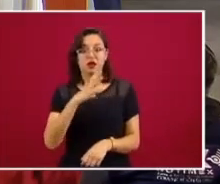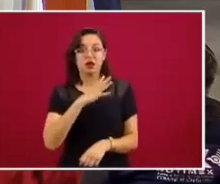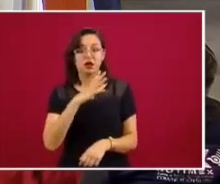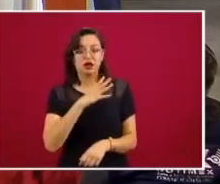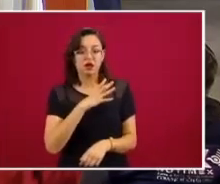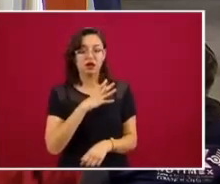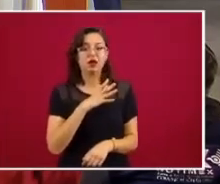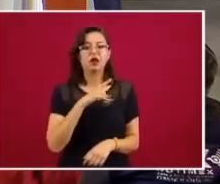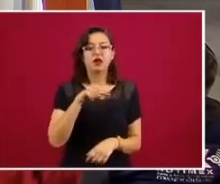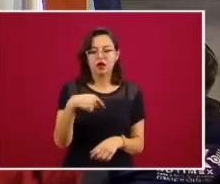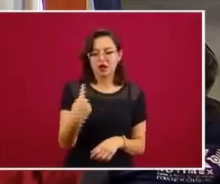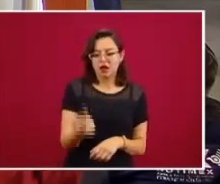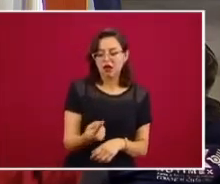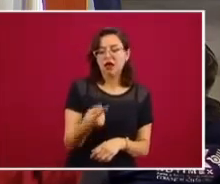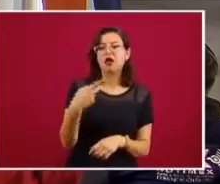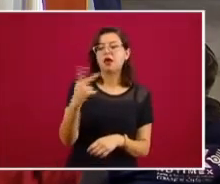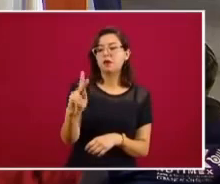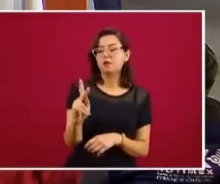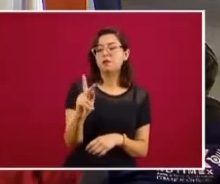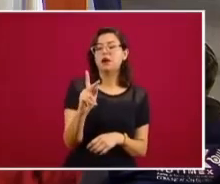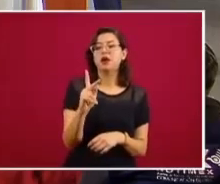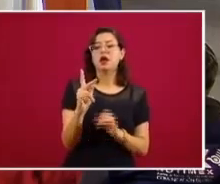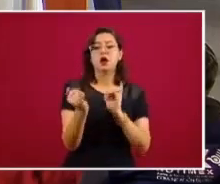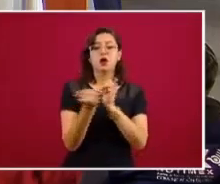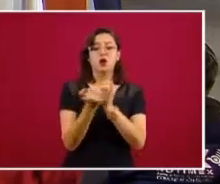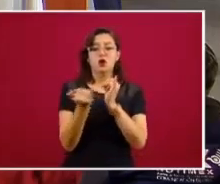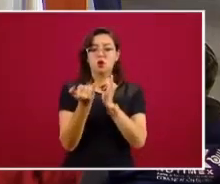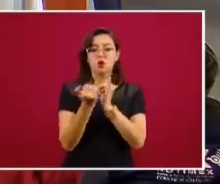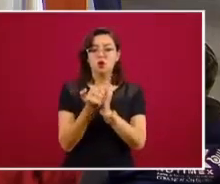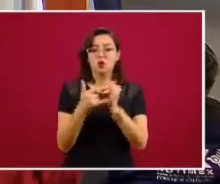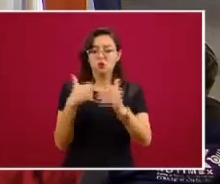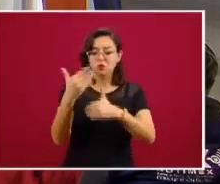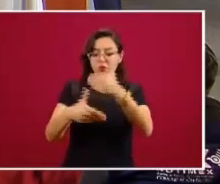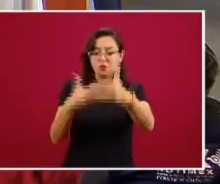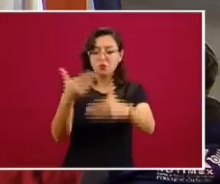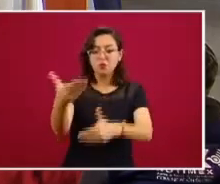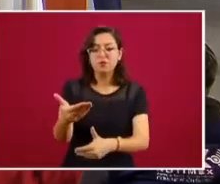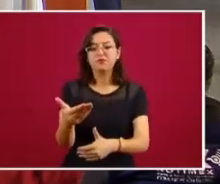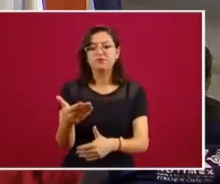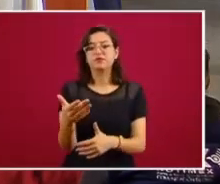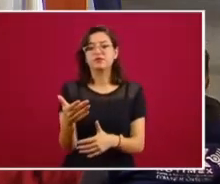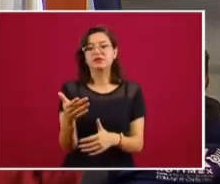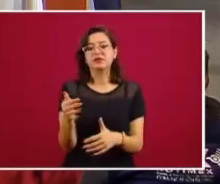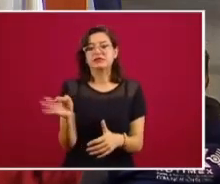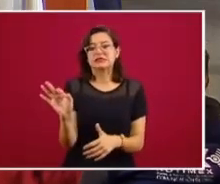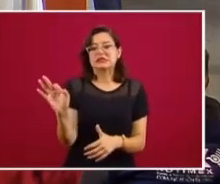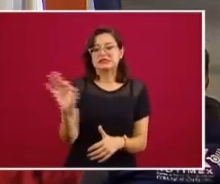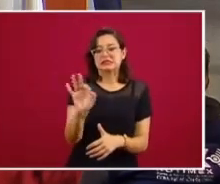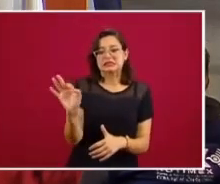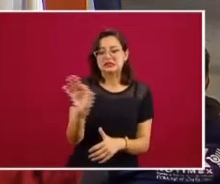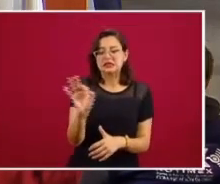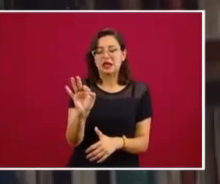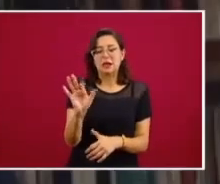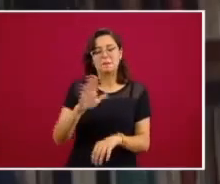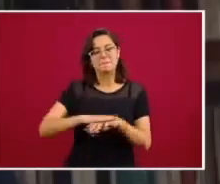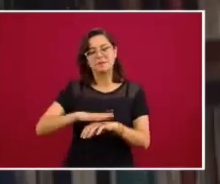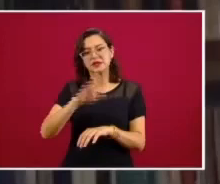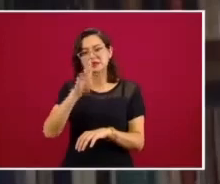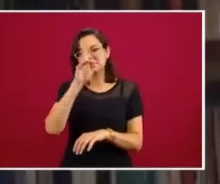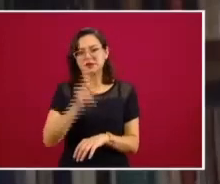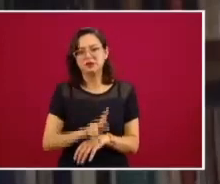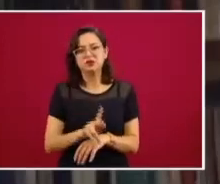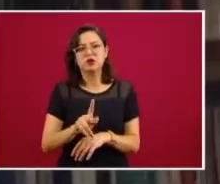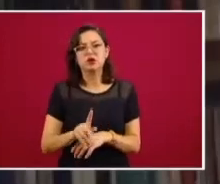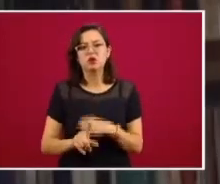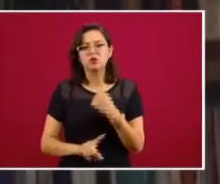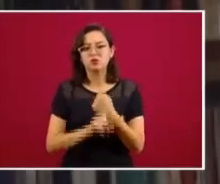parte que me parece que quizá es el lado más desagradable que podemos encontrar de la forma como